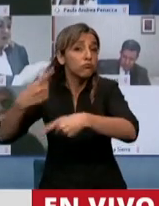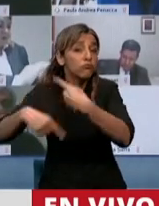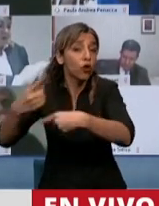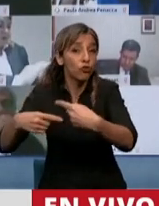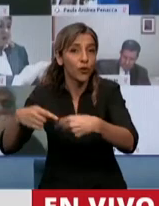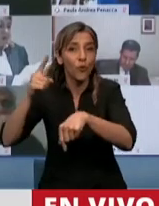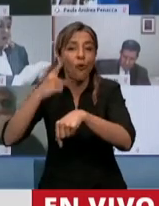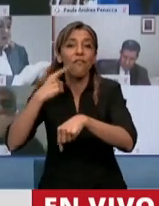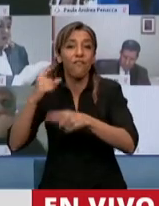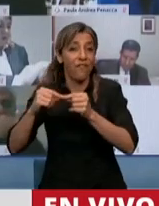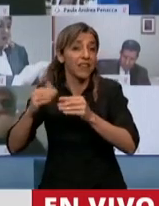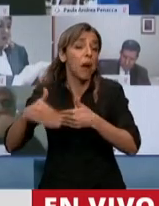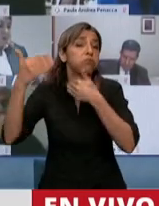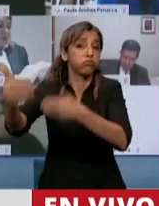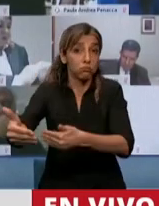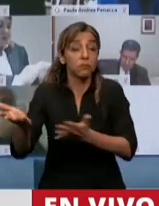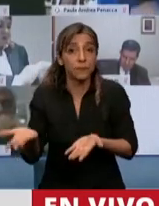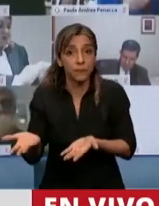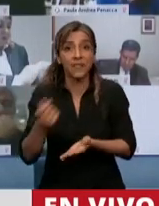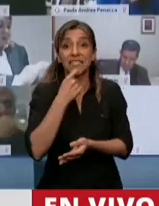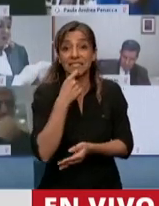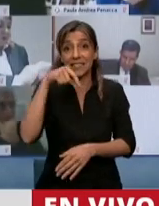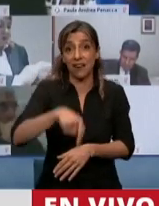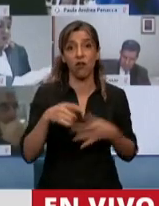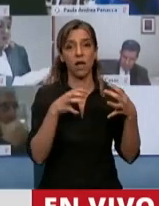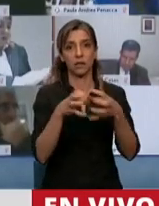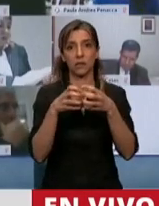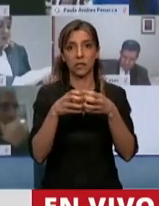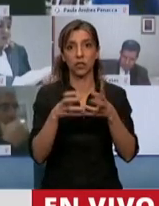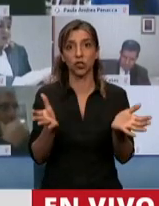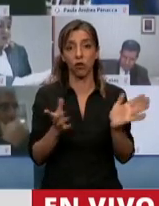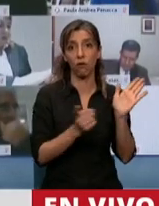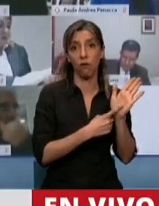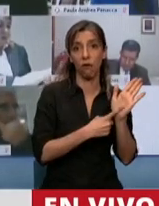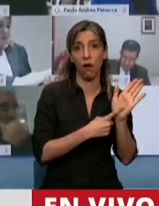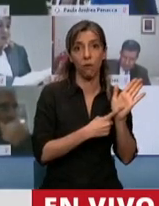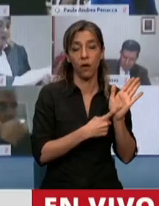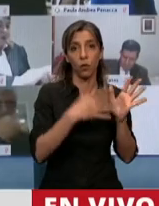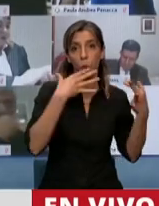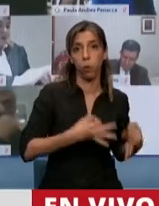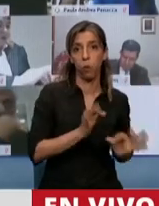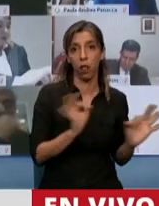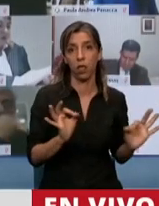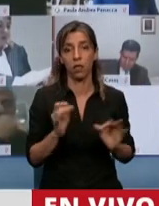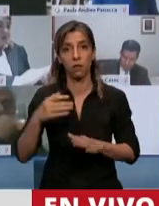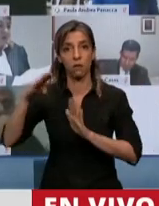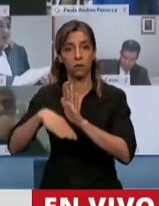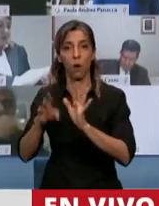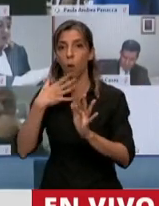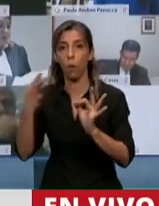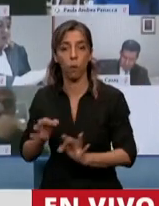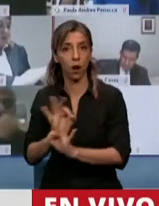lamentablemente, si sesionamos sin cumplir las reglas, sin respetar las normas, el resultado de nuestros